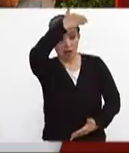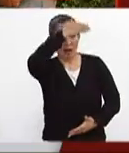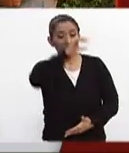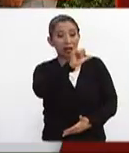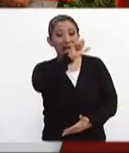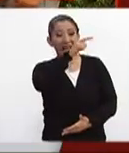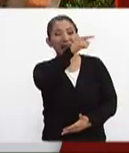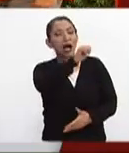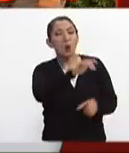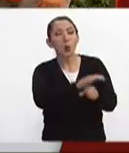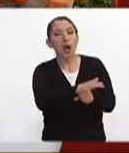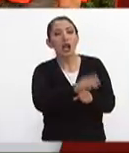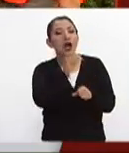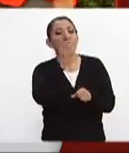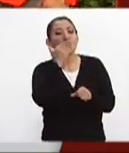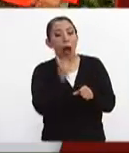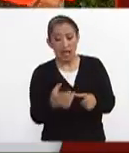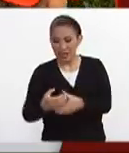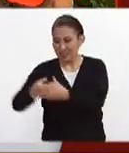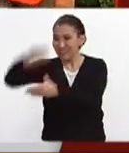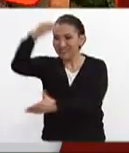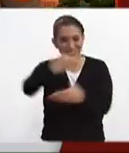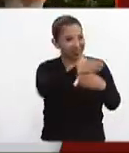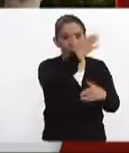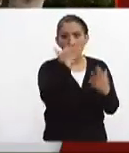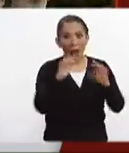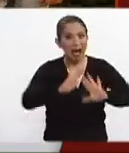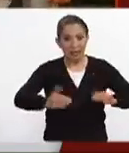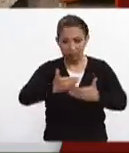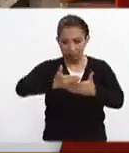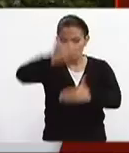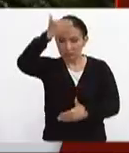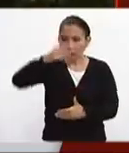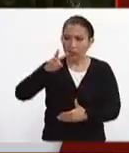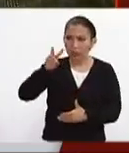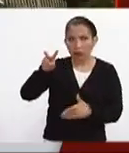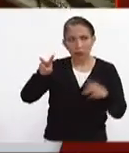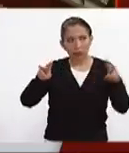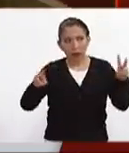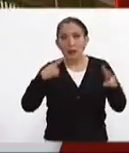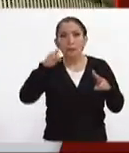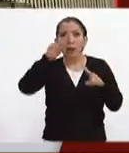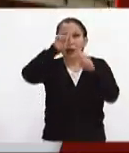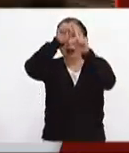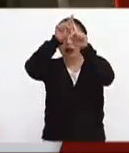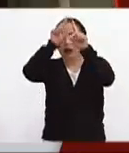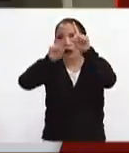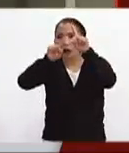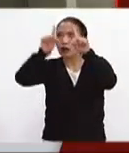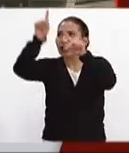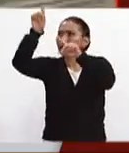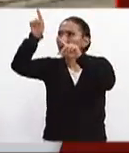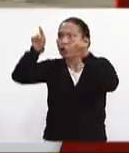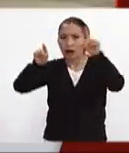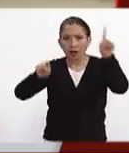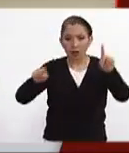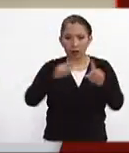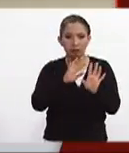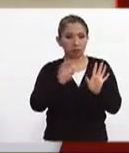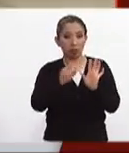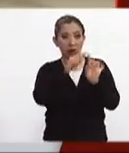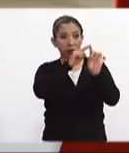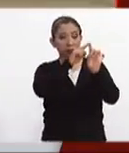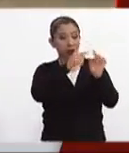aquellos que no cuentan con columnas y identificar las grietas que están apareciendo si atravesaron